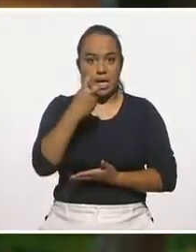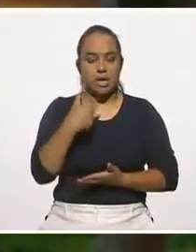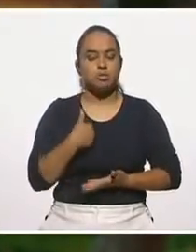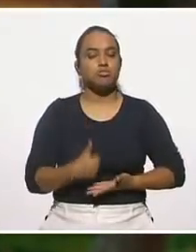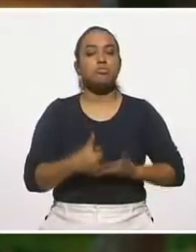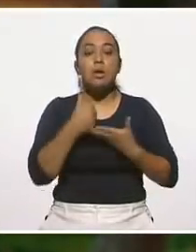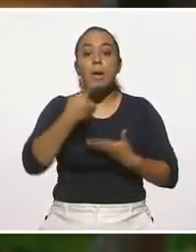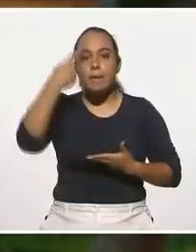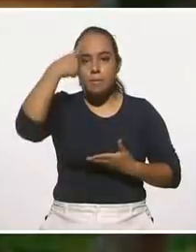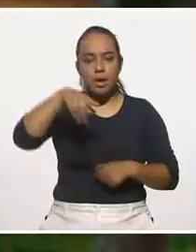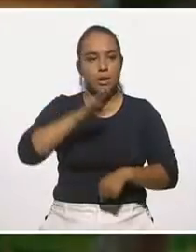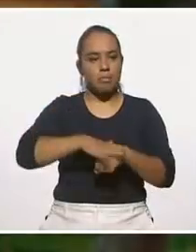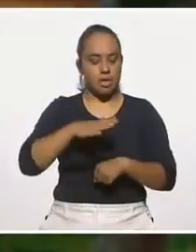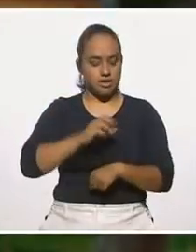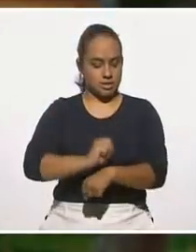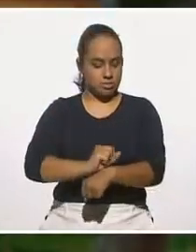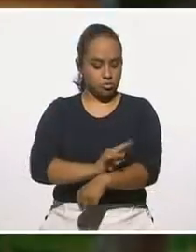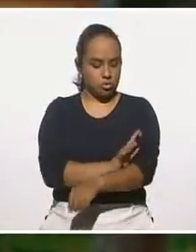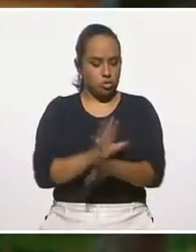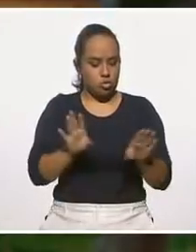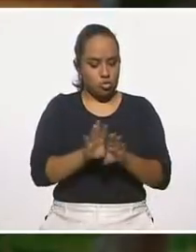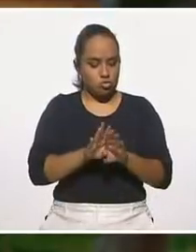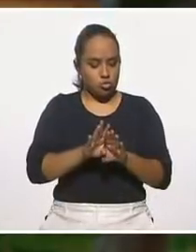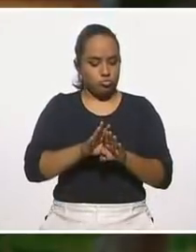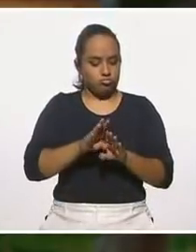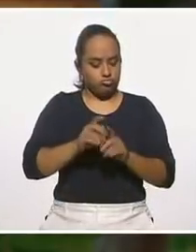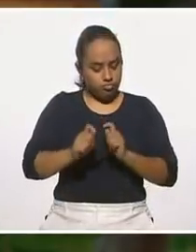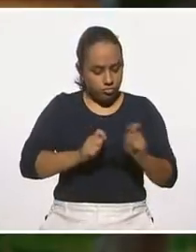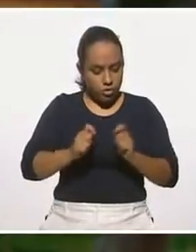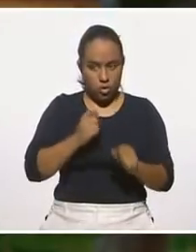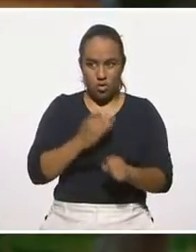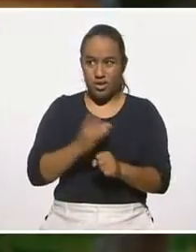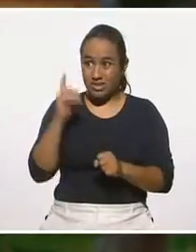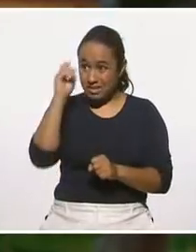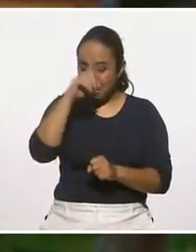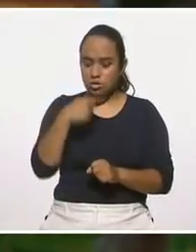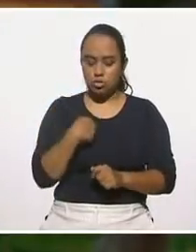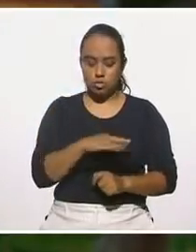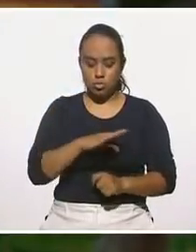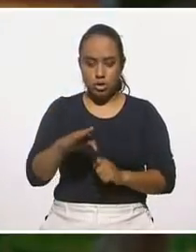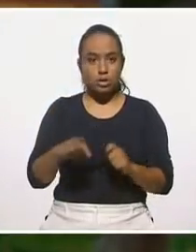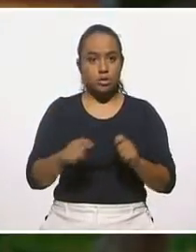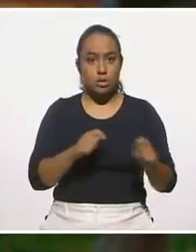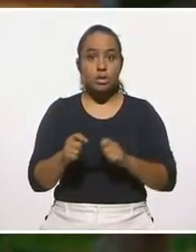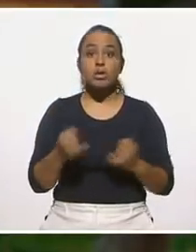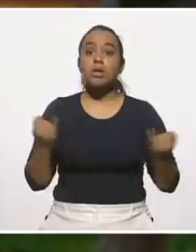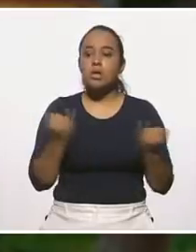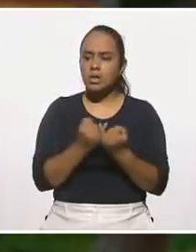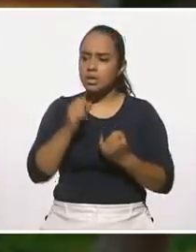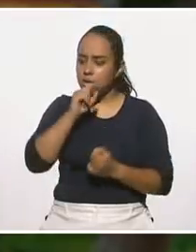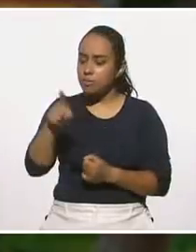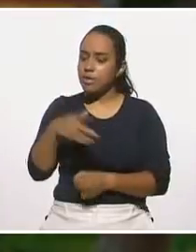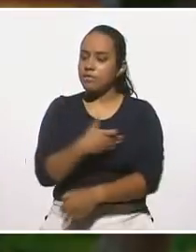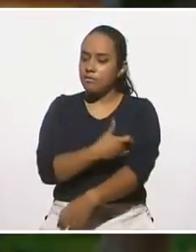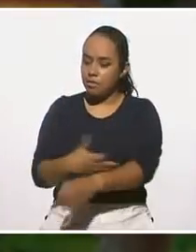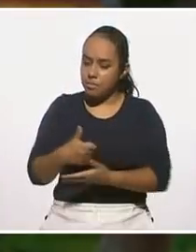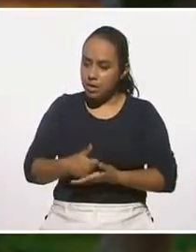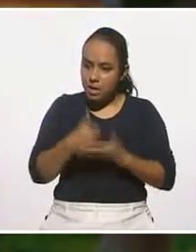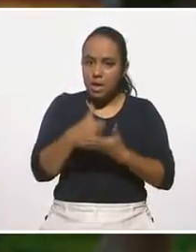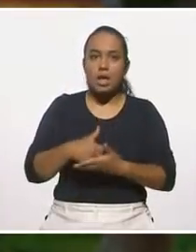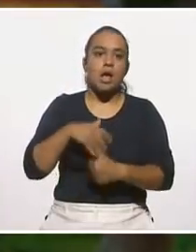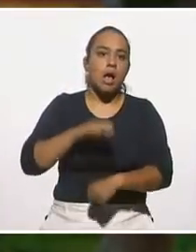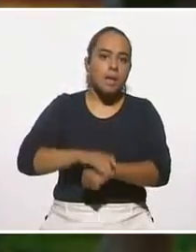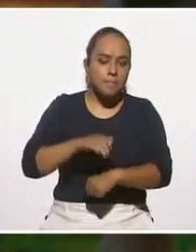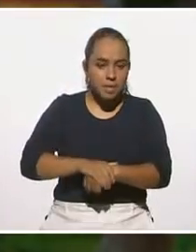a desarrollar una inteligencia emocional para poder lidiar con estos momentos. Y me apoyo con la familia, con los